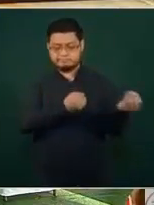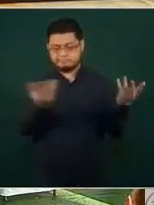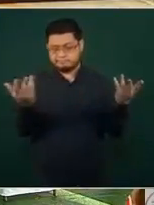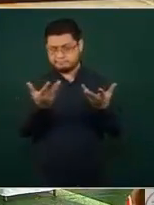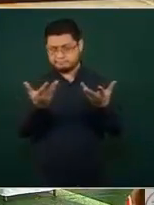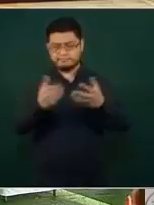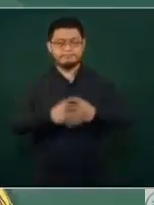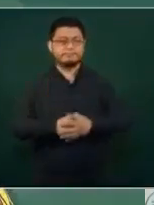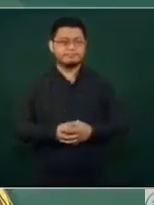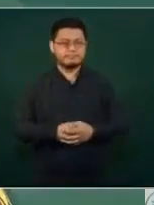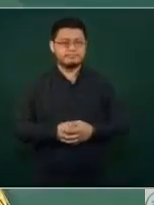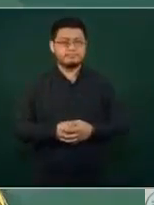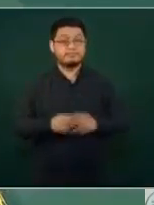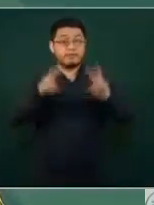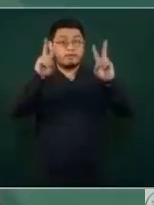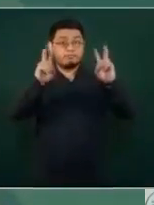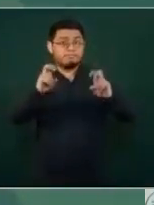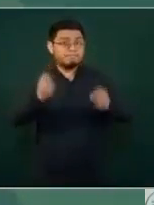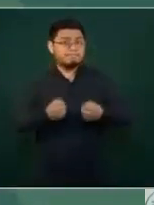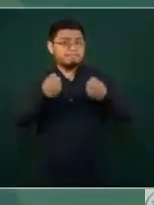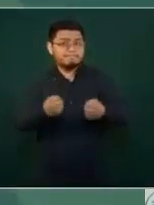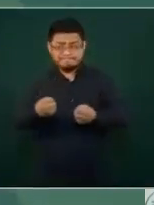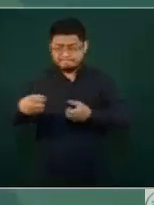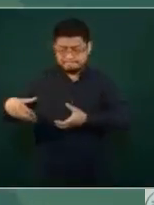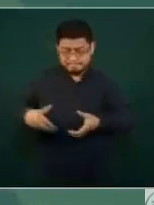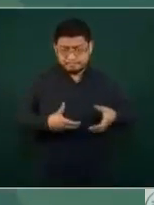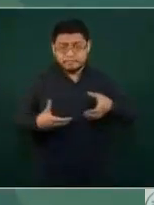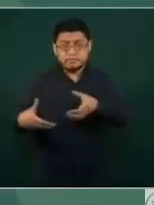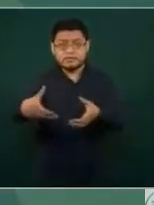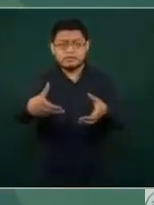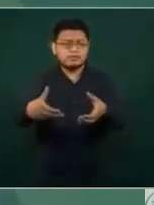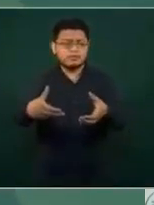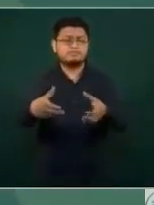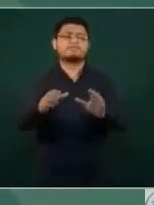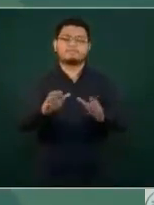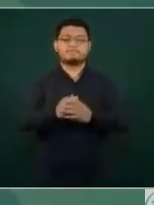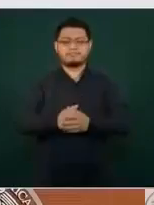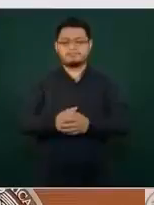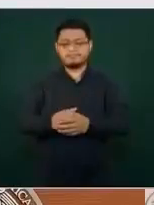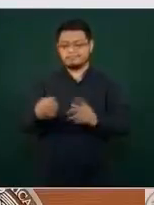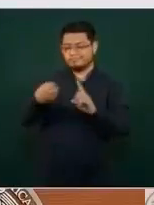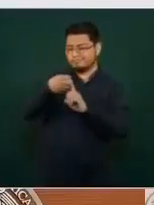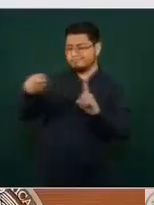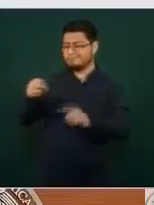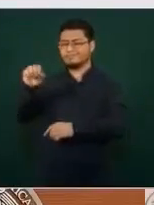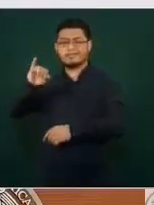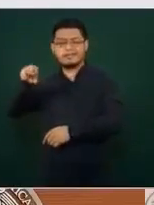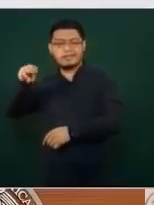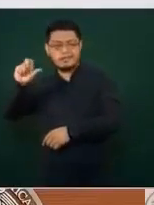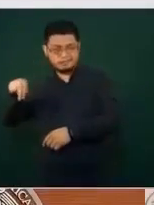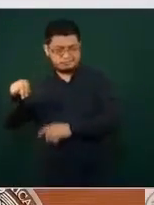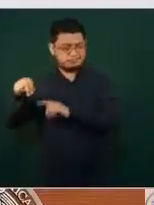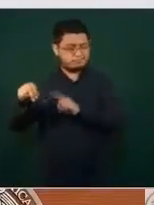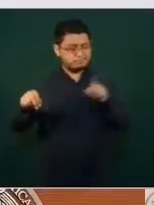seguridad, por vía terrestre, se organizan desde ambos centros, el INCAN y VIRMES,